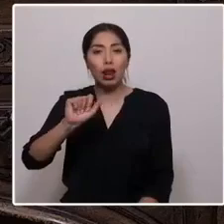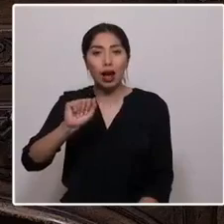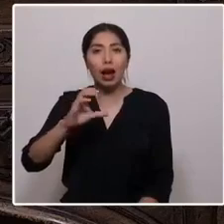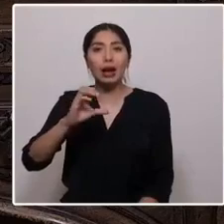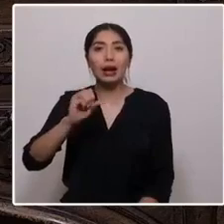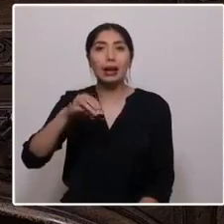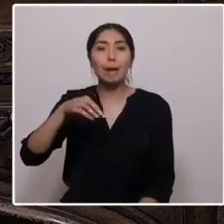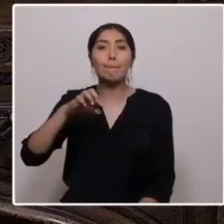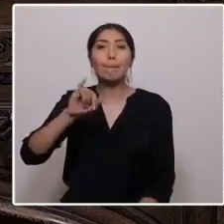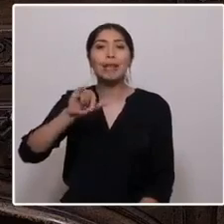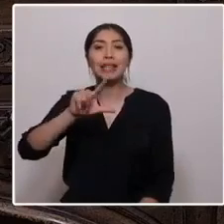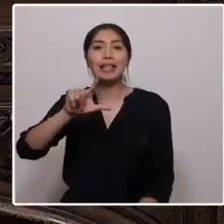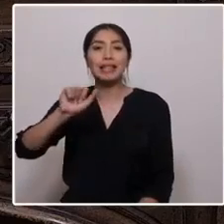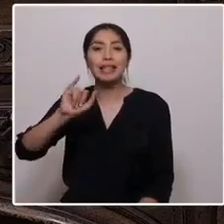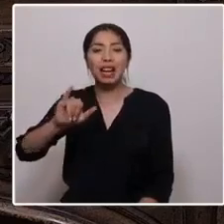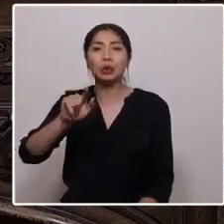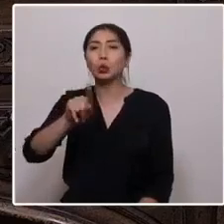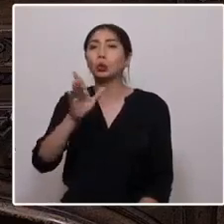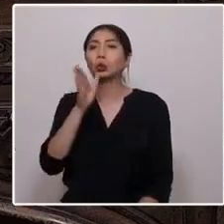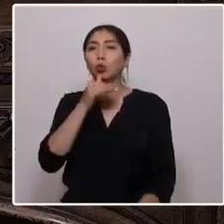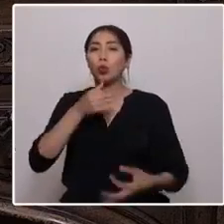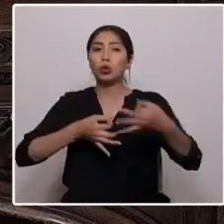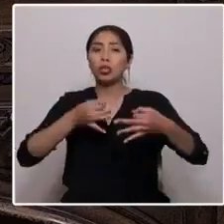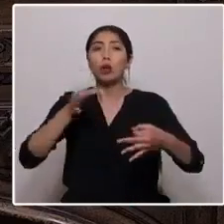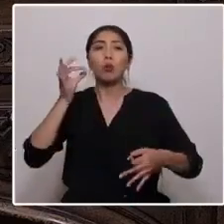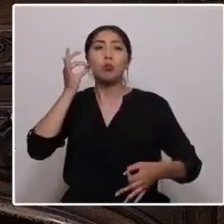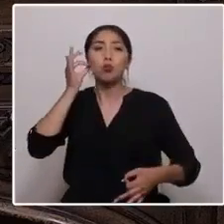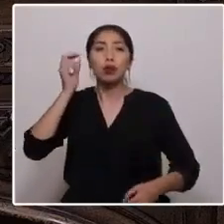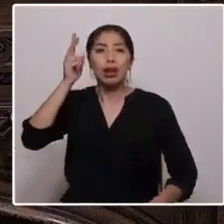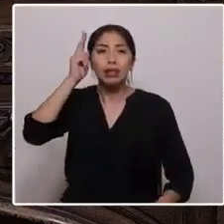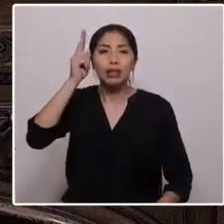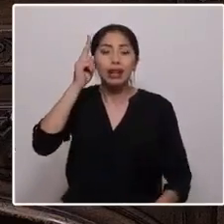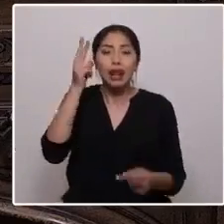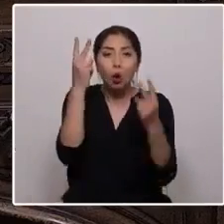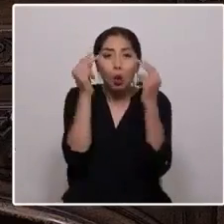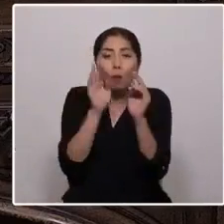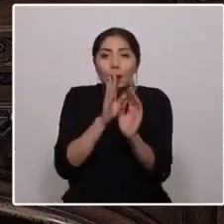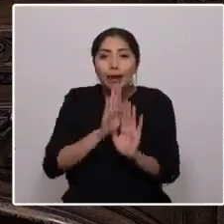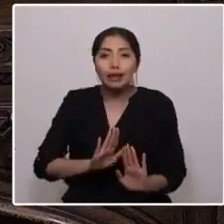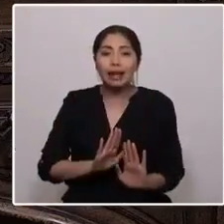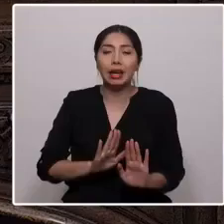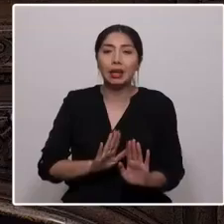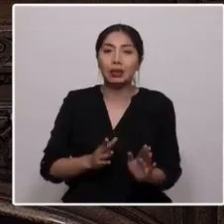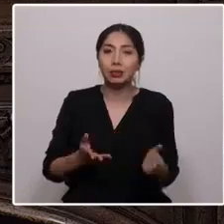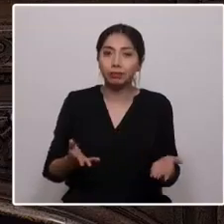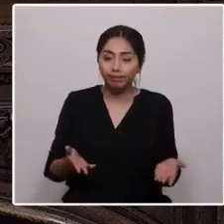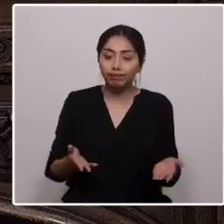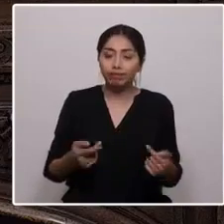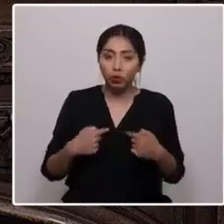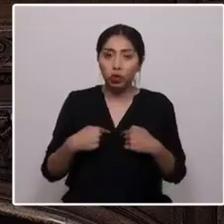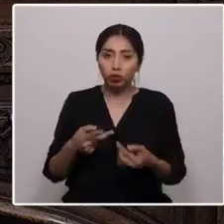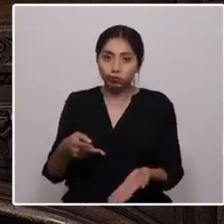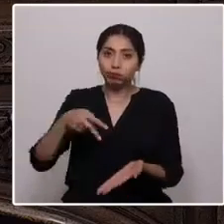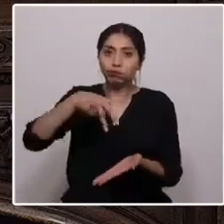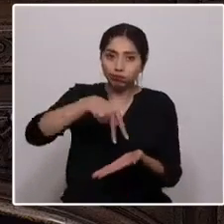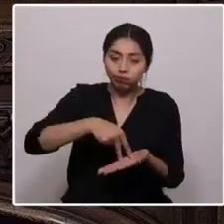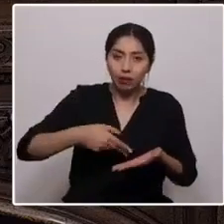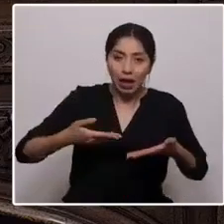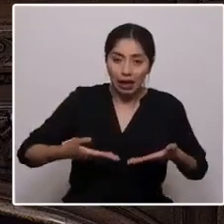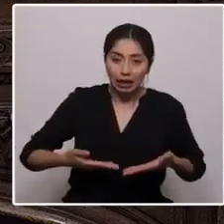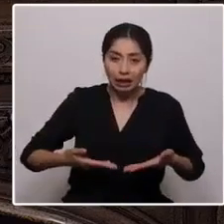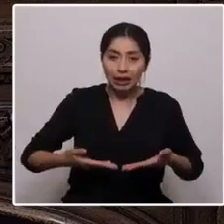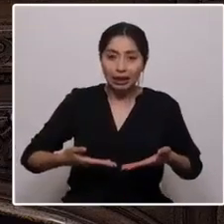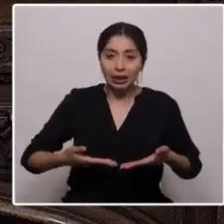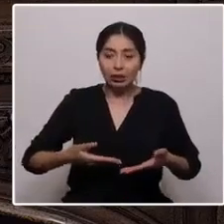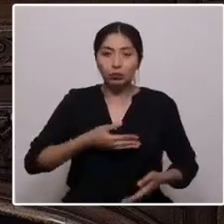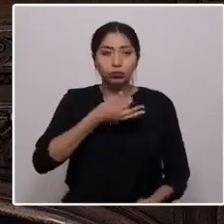injusticia que se provoca con aquellas por ser mujer indígena y de origen humilde. He llegado acá siendo dueño de nada más que mi palabra y